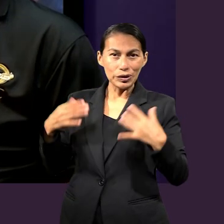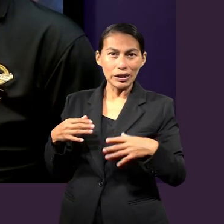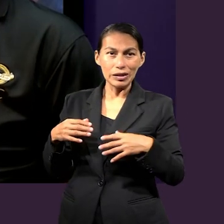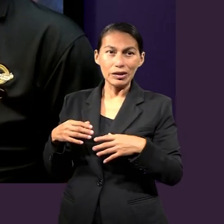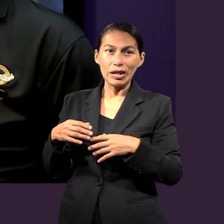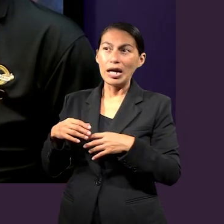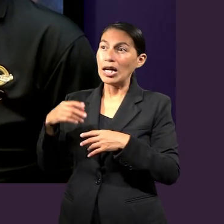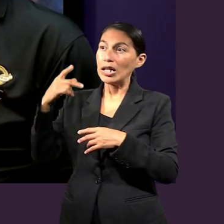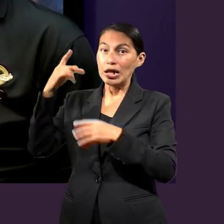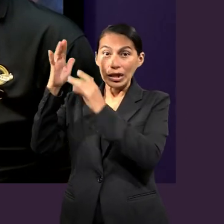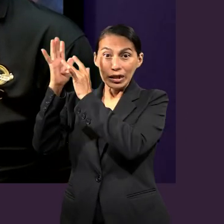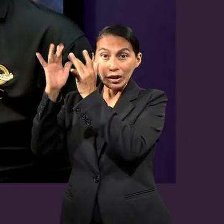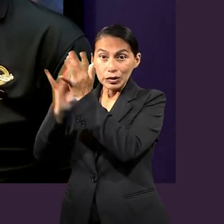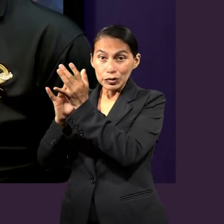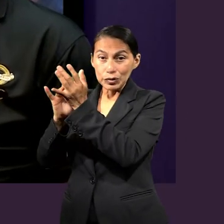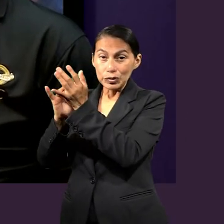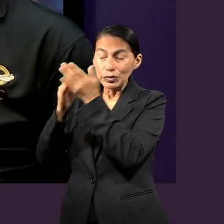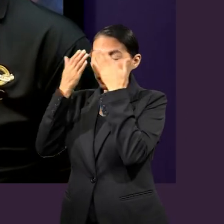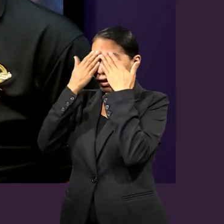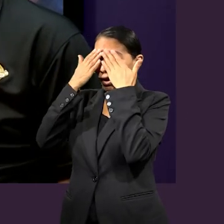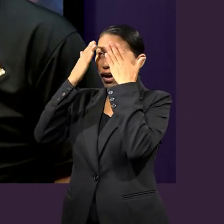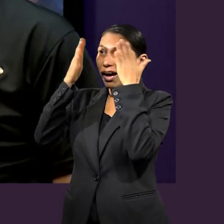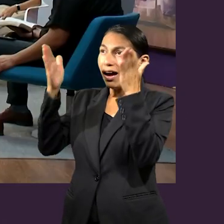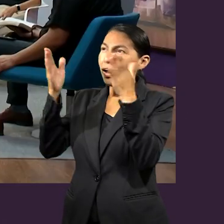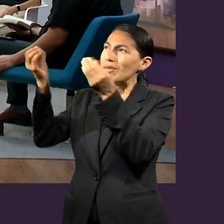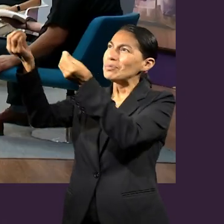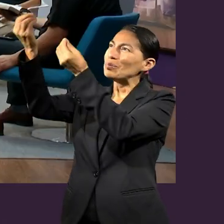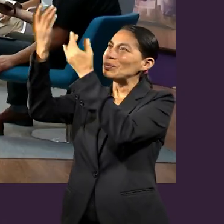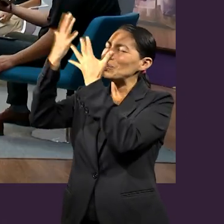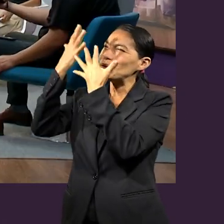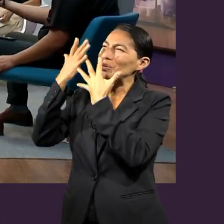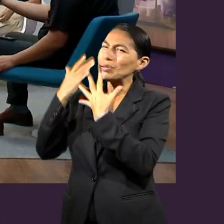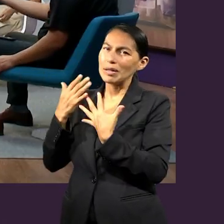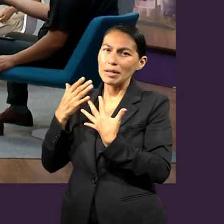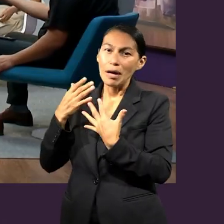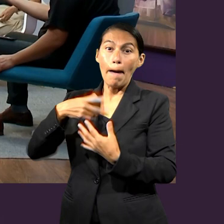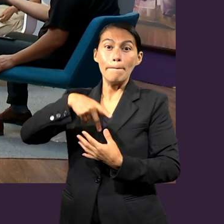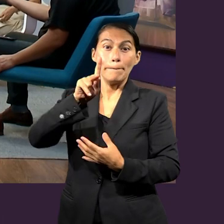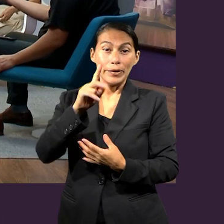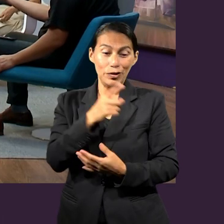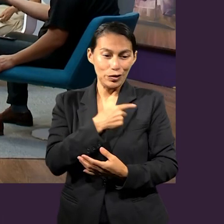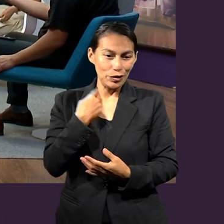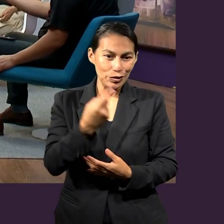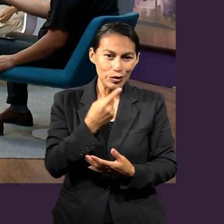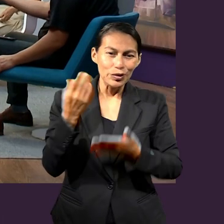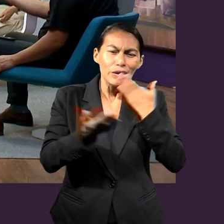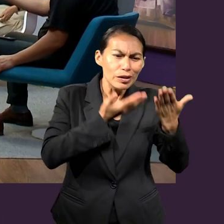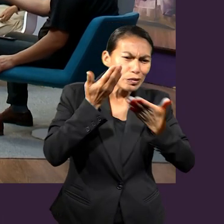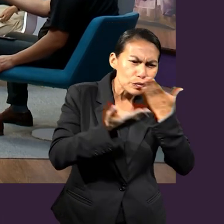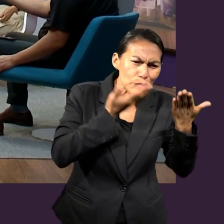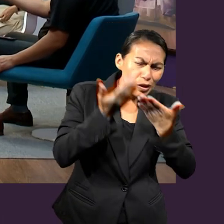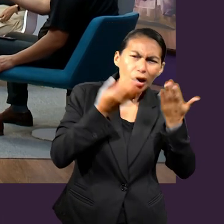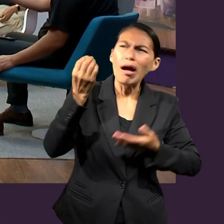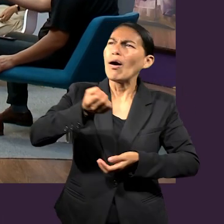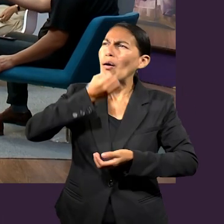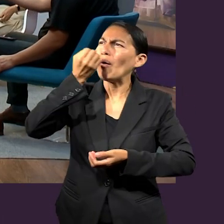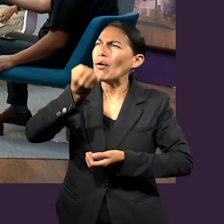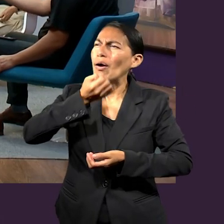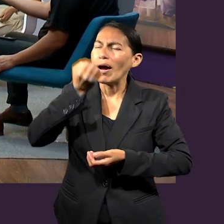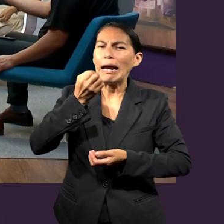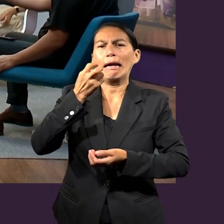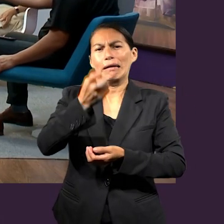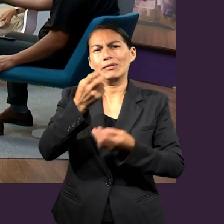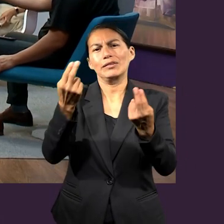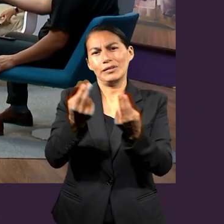Él es quien nos va a dar la revelación. Nos toca a nosotros preparar y hacer el camino para